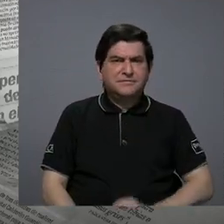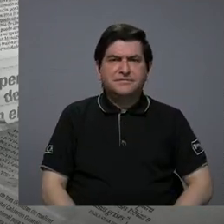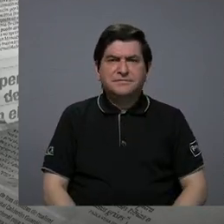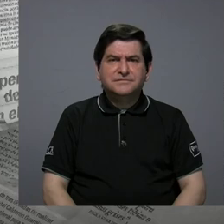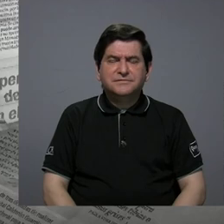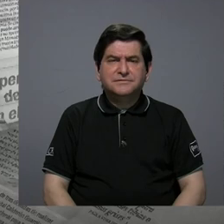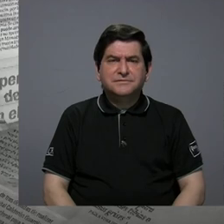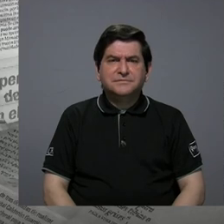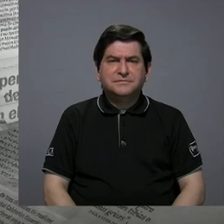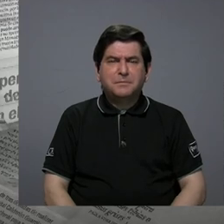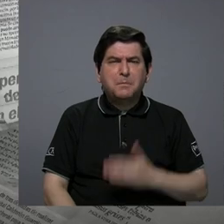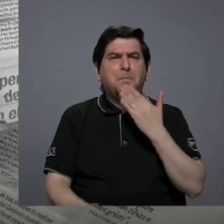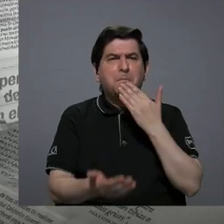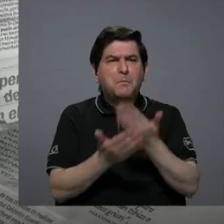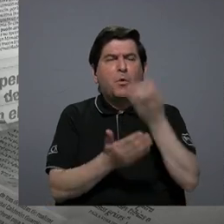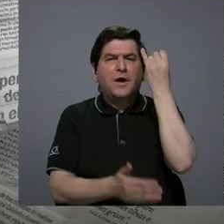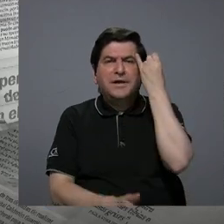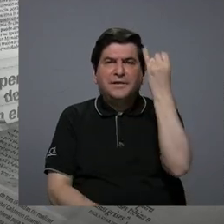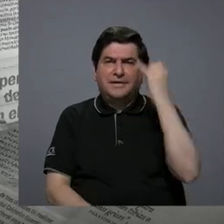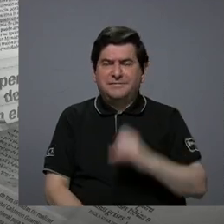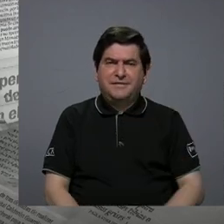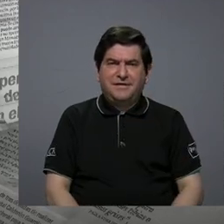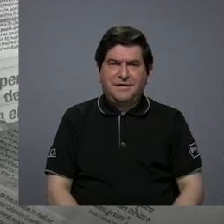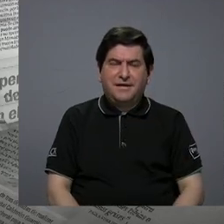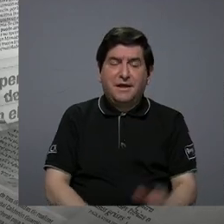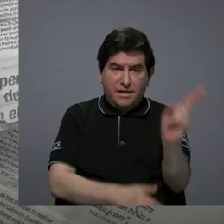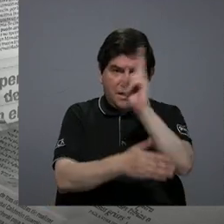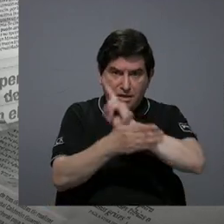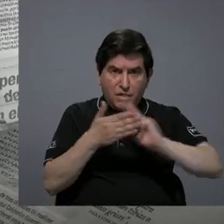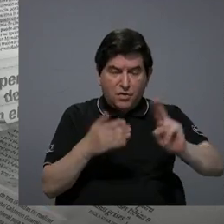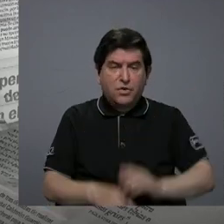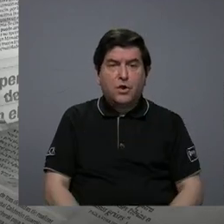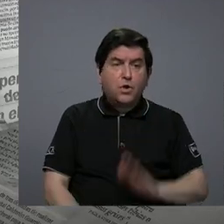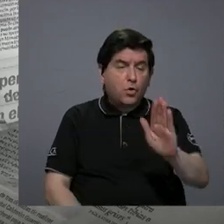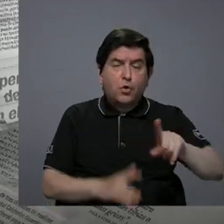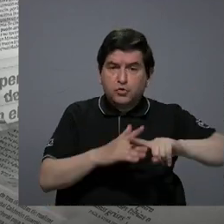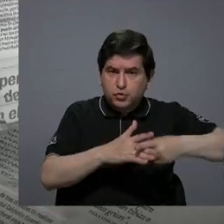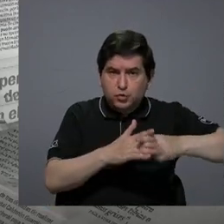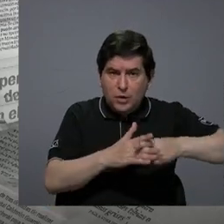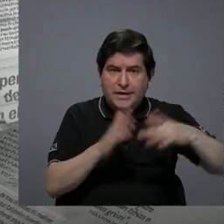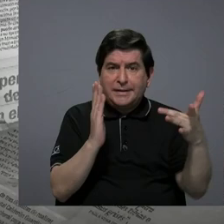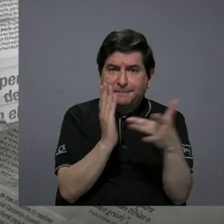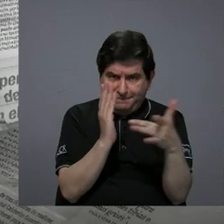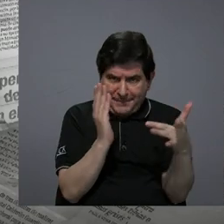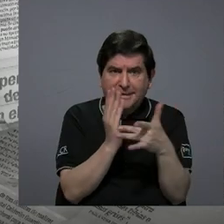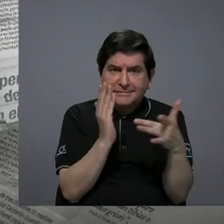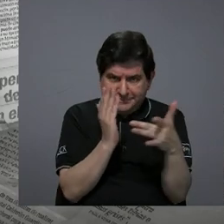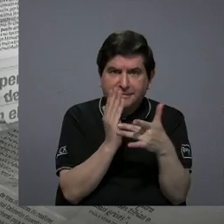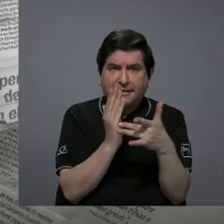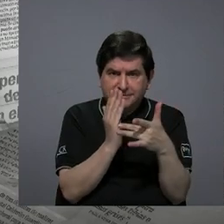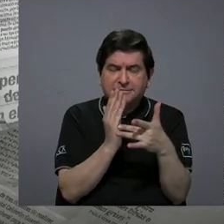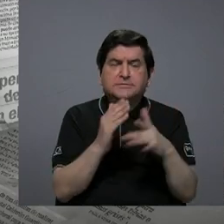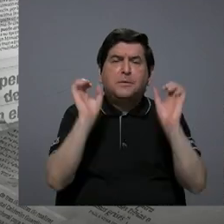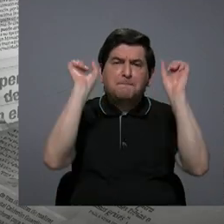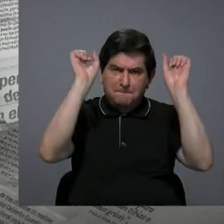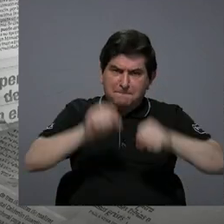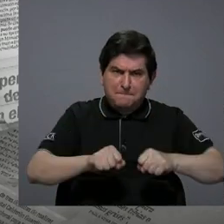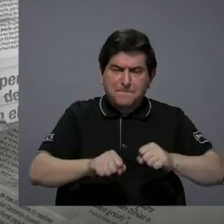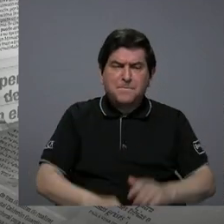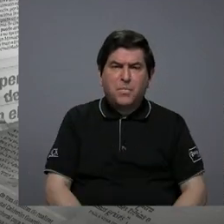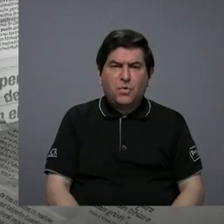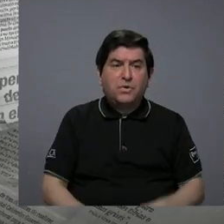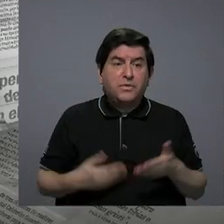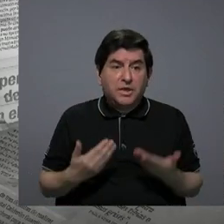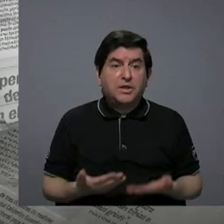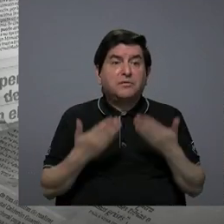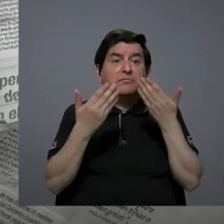una muy buena idea de que las universidades con sus herramientas tecnológicas puedan ponerlas a